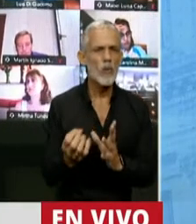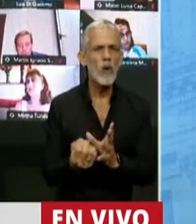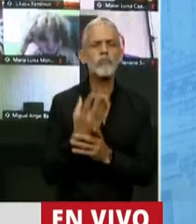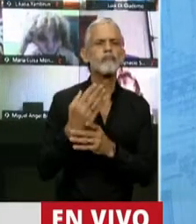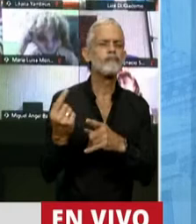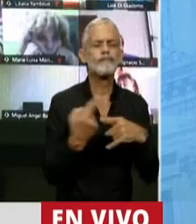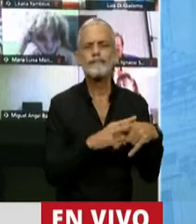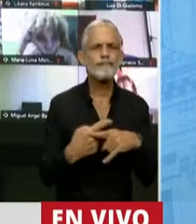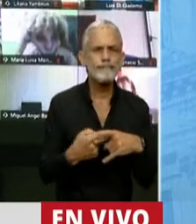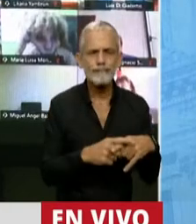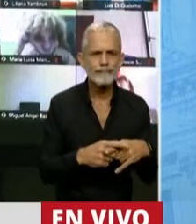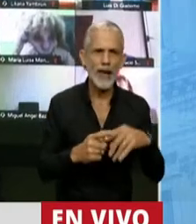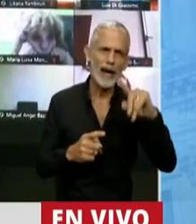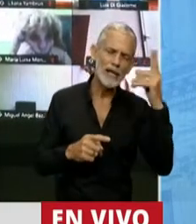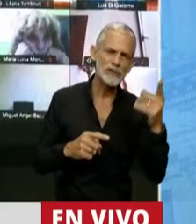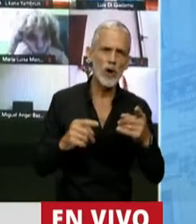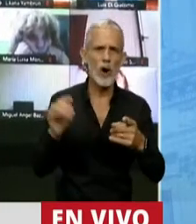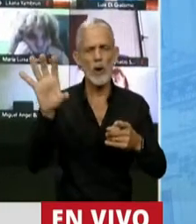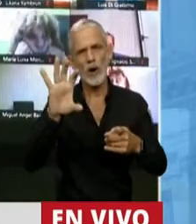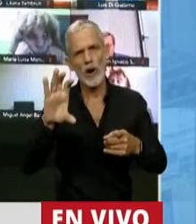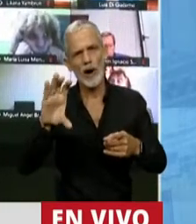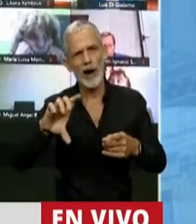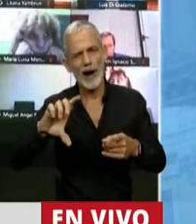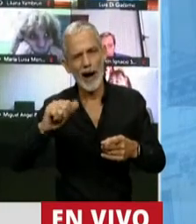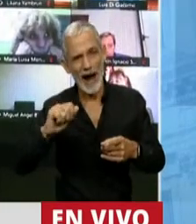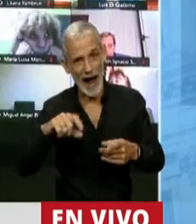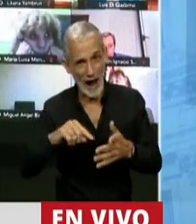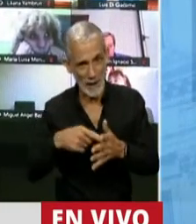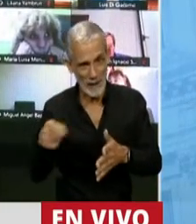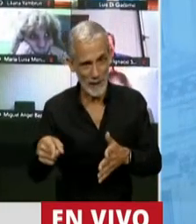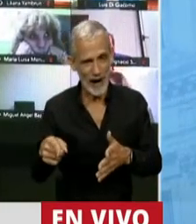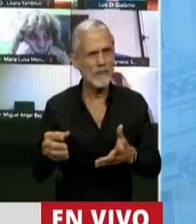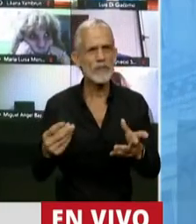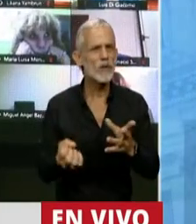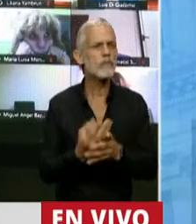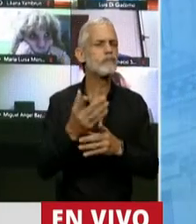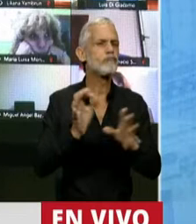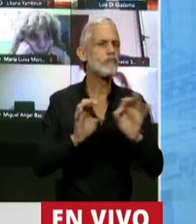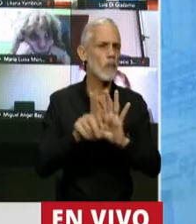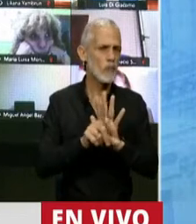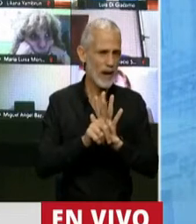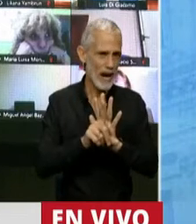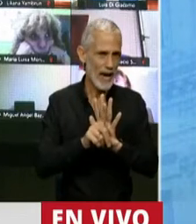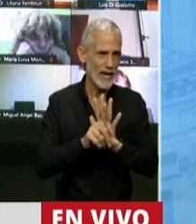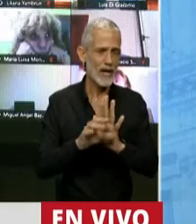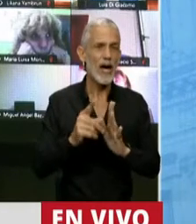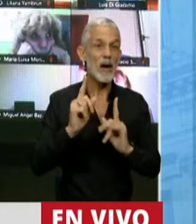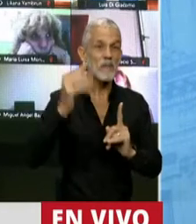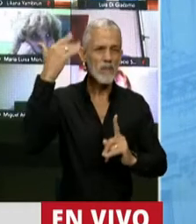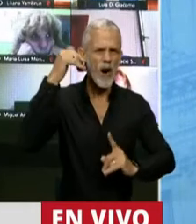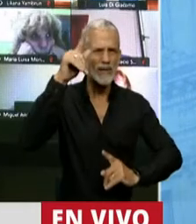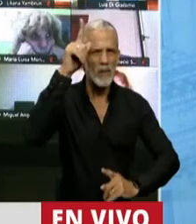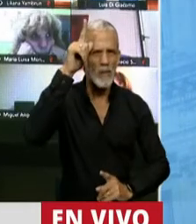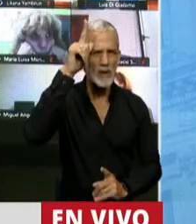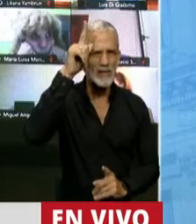debate y esta ley. Surge a partir de ese amotinamiento de la